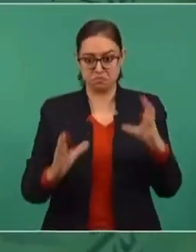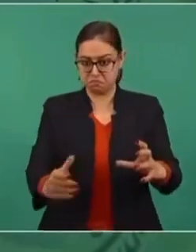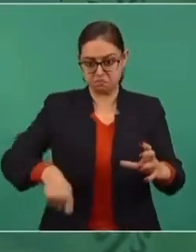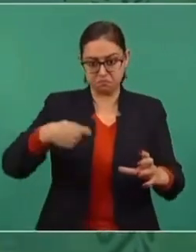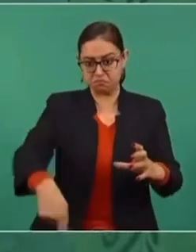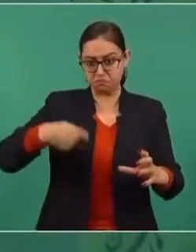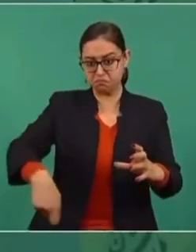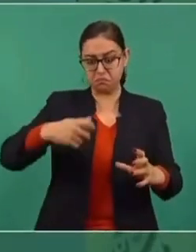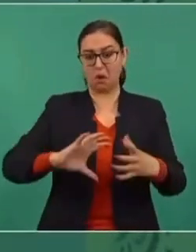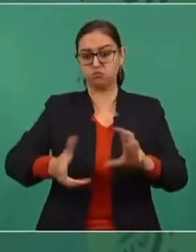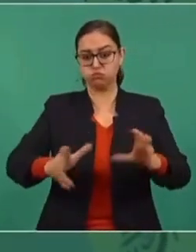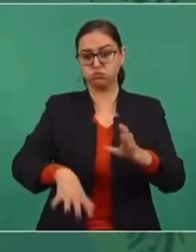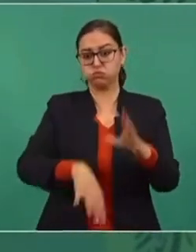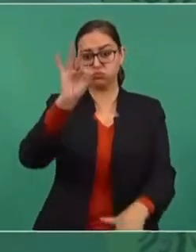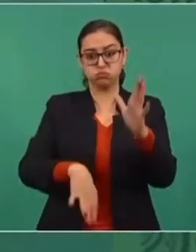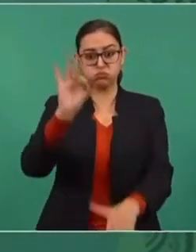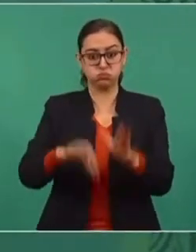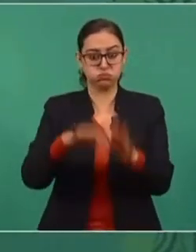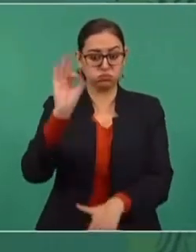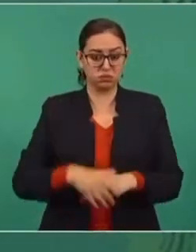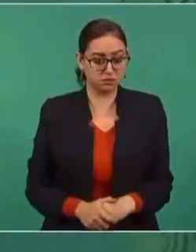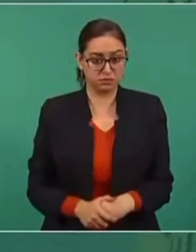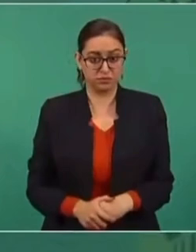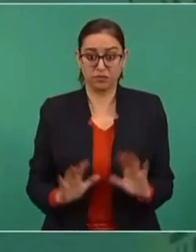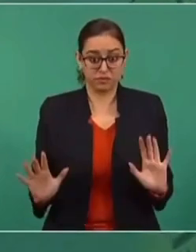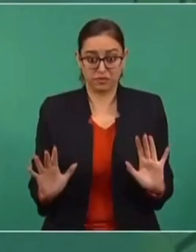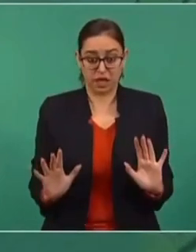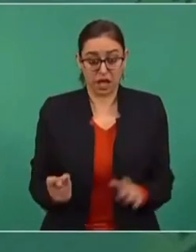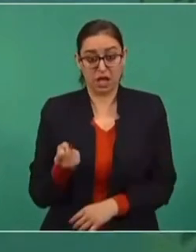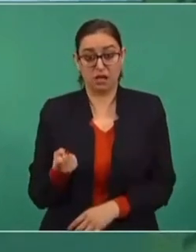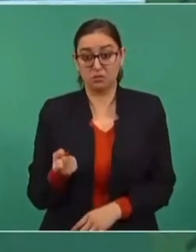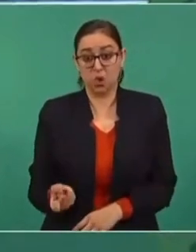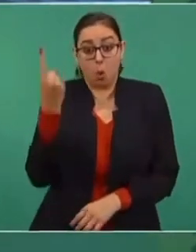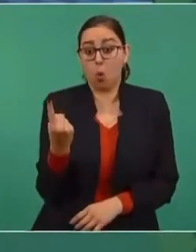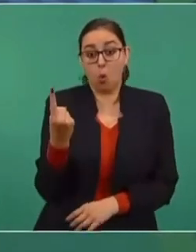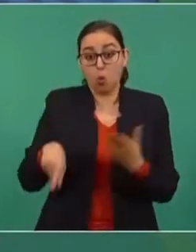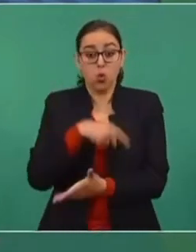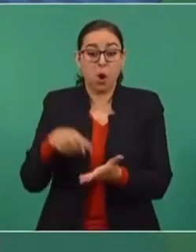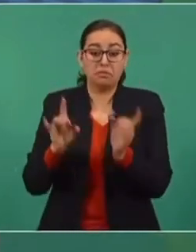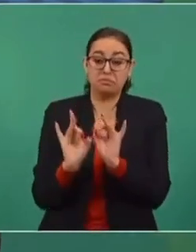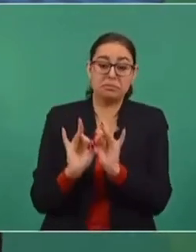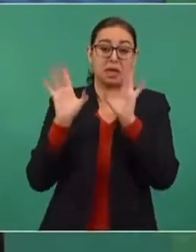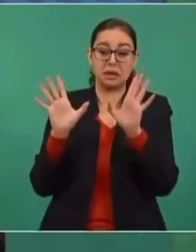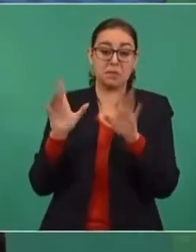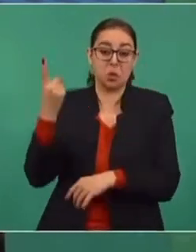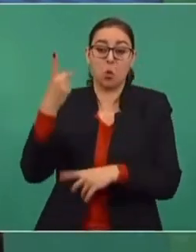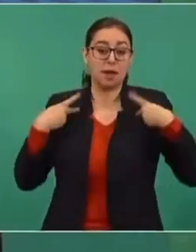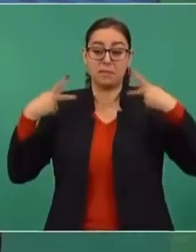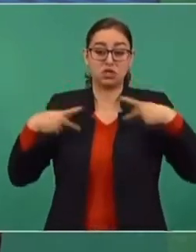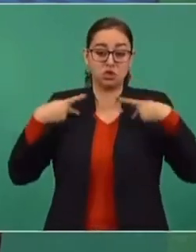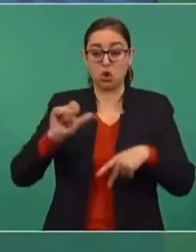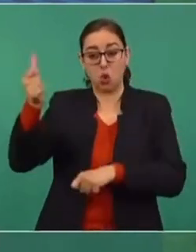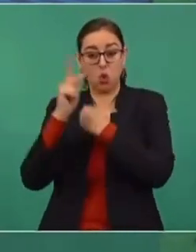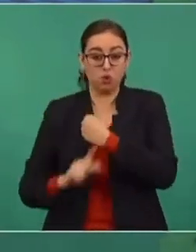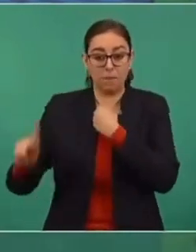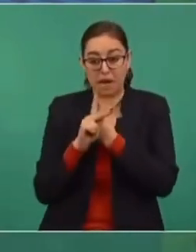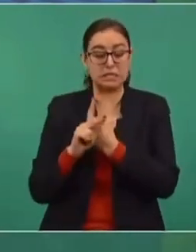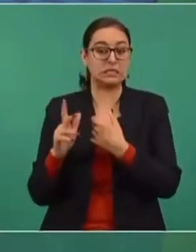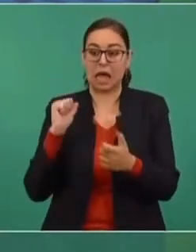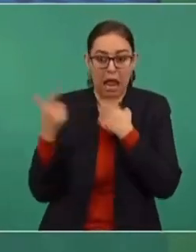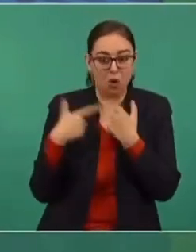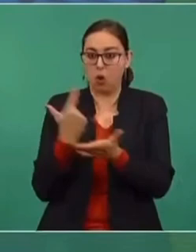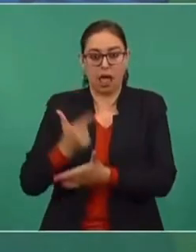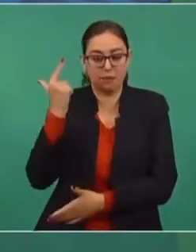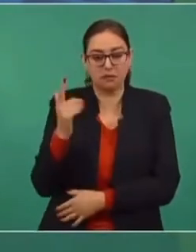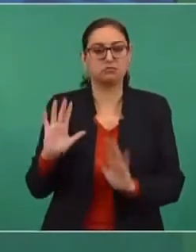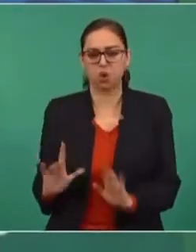tómbola y solo se deja un lugar, uno, por si viene una persona del extranjero, una cuestión